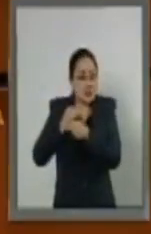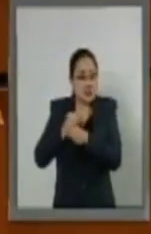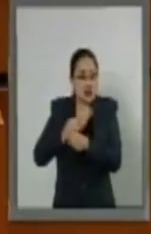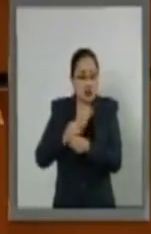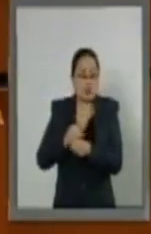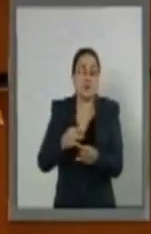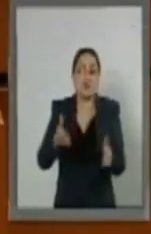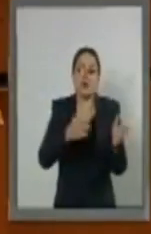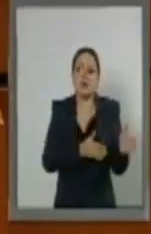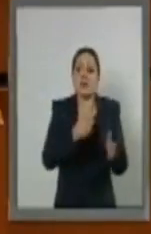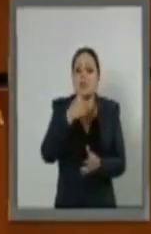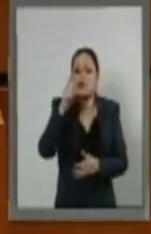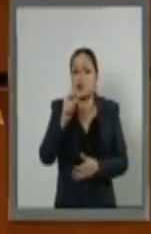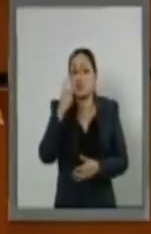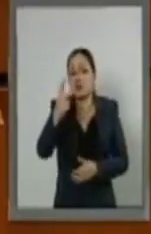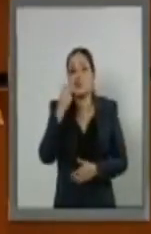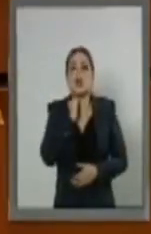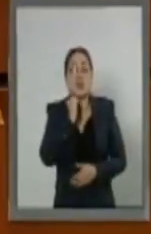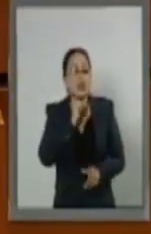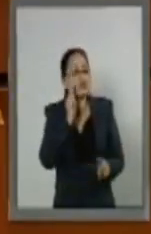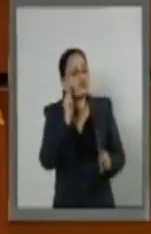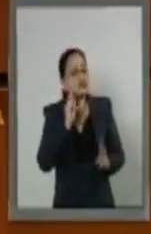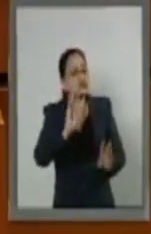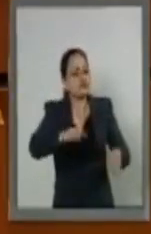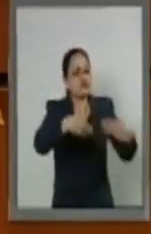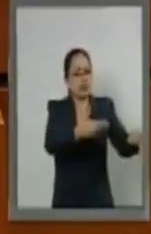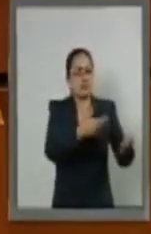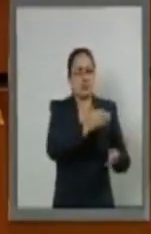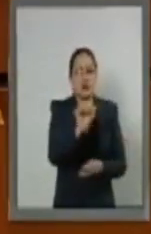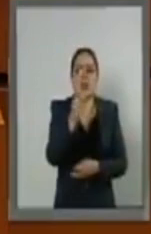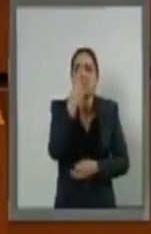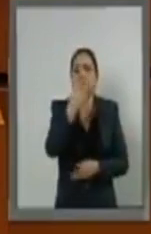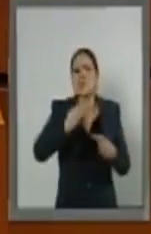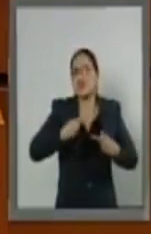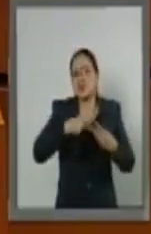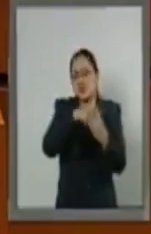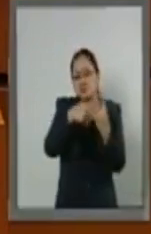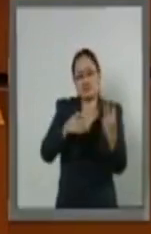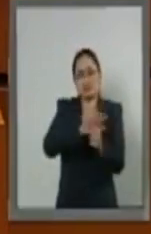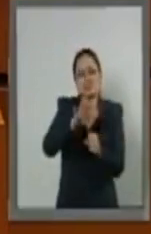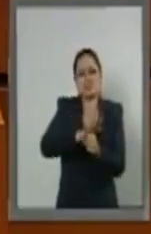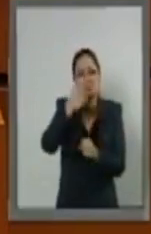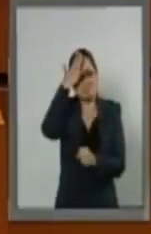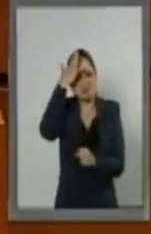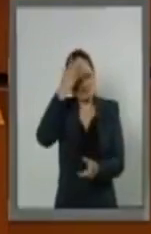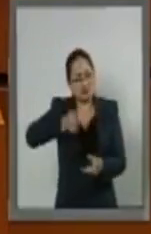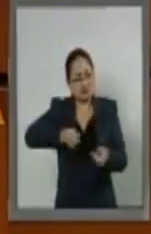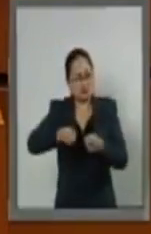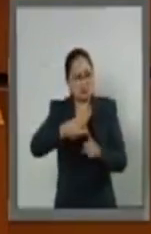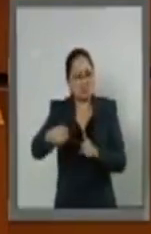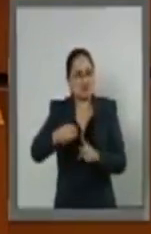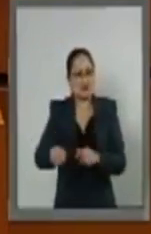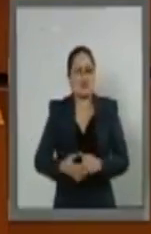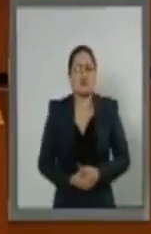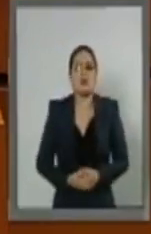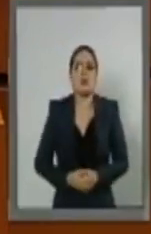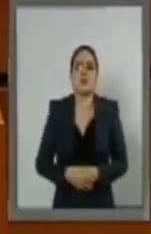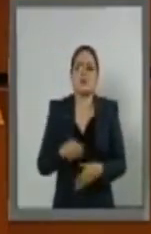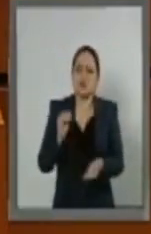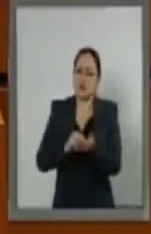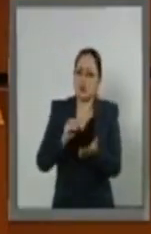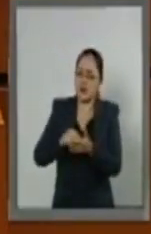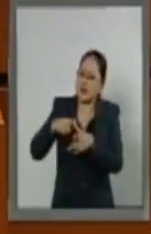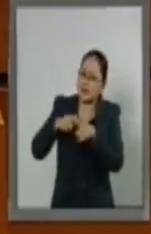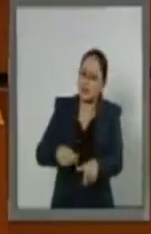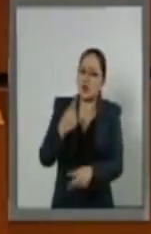a dar los 28 senadores, los 128 senadores, el poder a tres gentes, que en realidad sigue siendo nada más